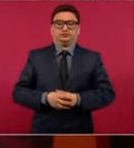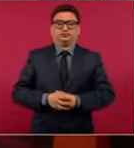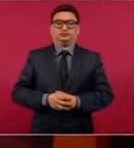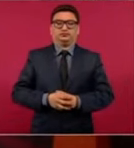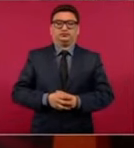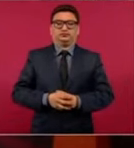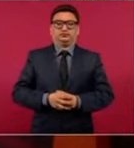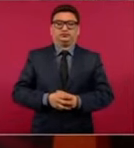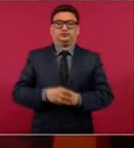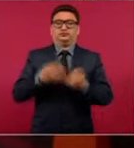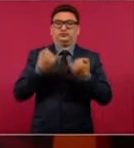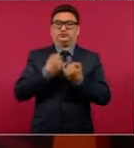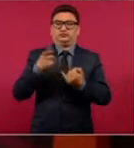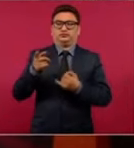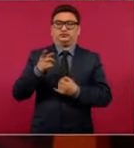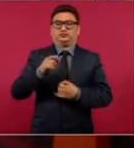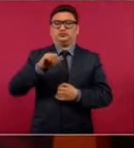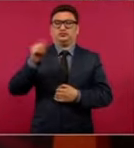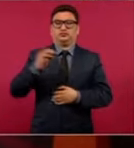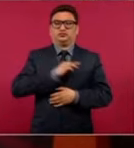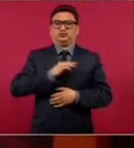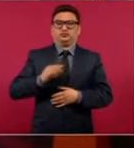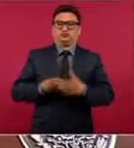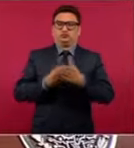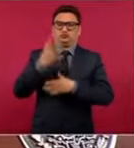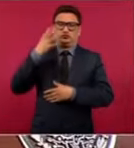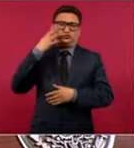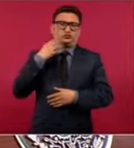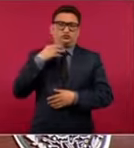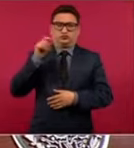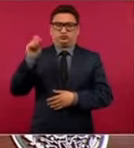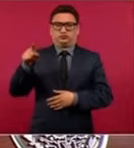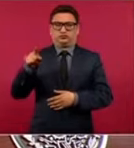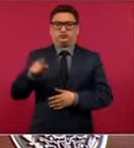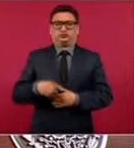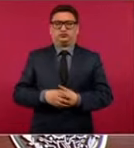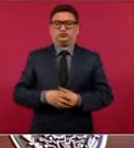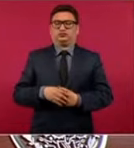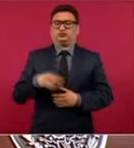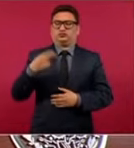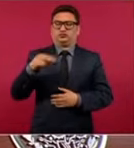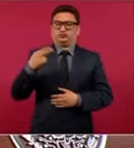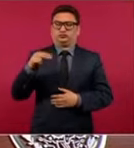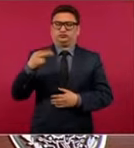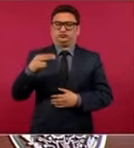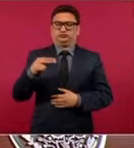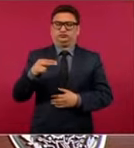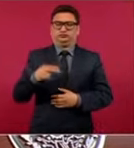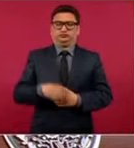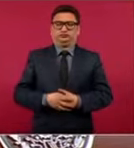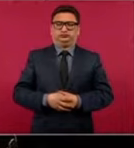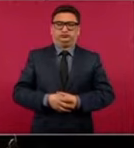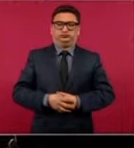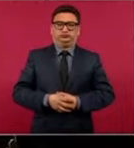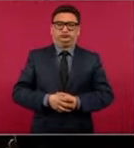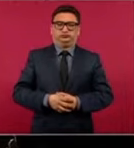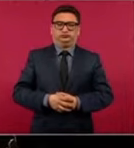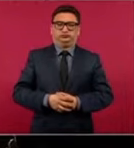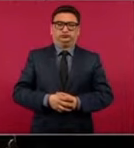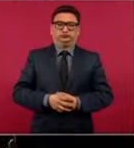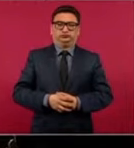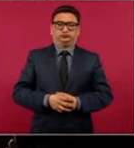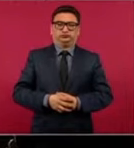un municipio de Nuevo León que se llama San